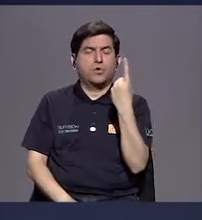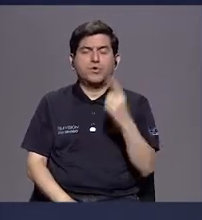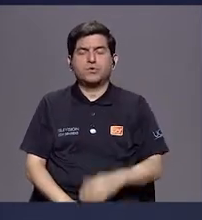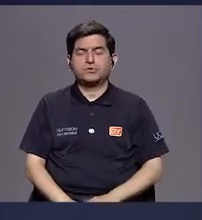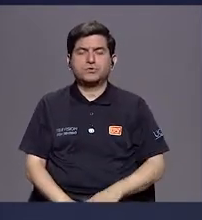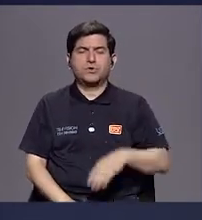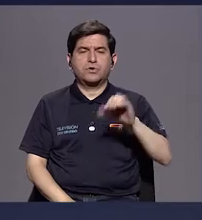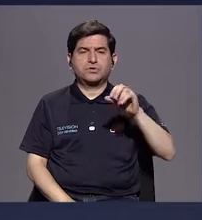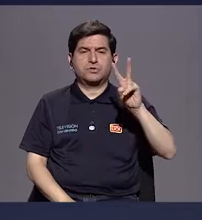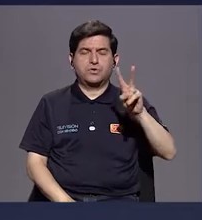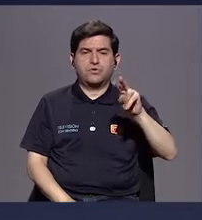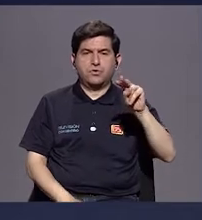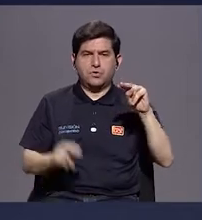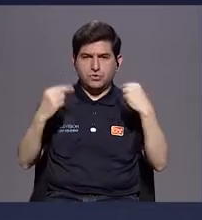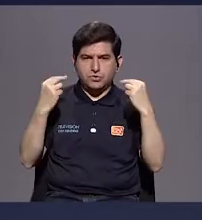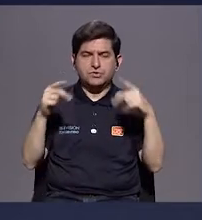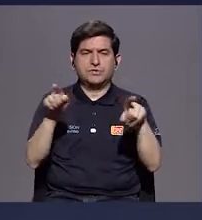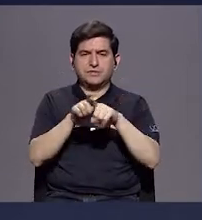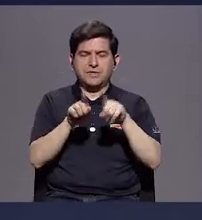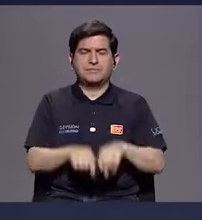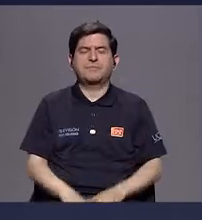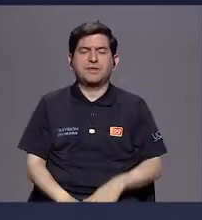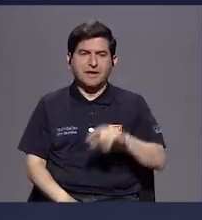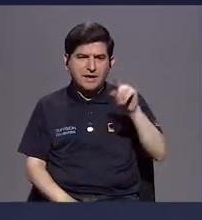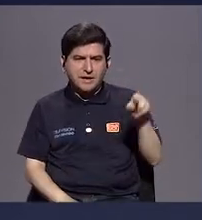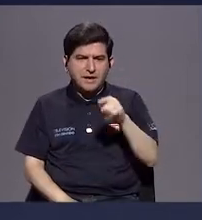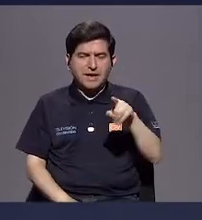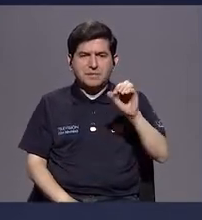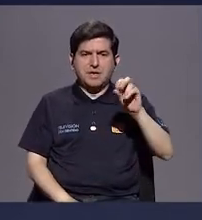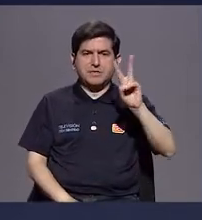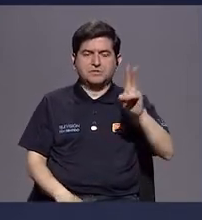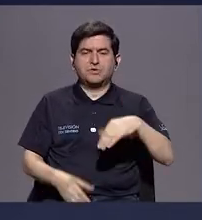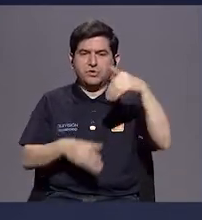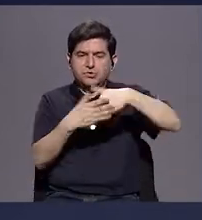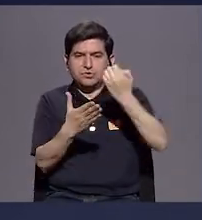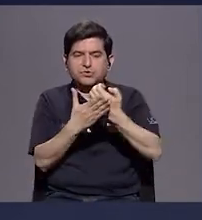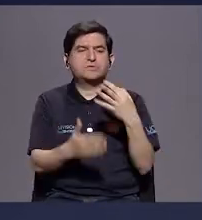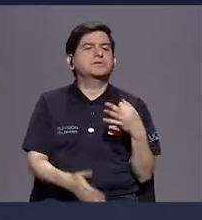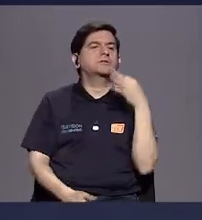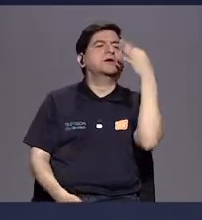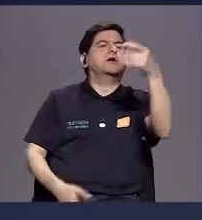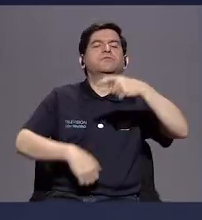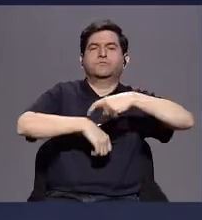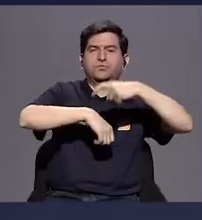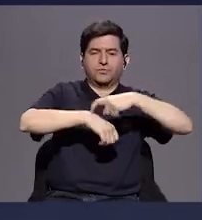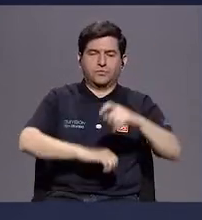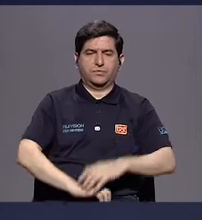íbamos a ser carbono neutral, sino íbamos a descarbonizar una economía, esto a un largo plazo.